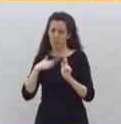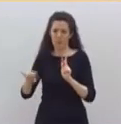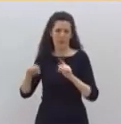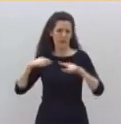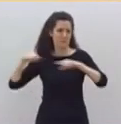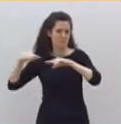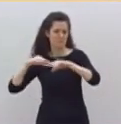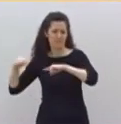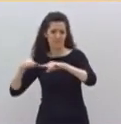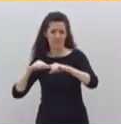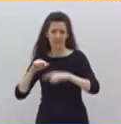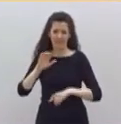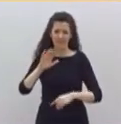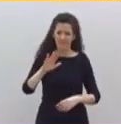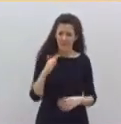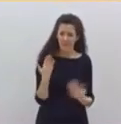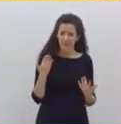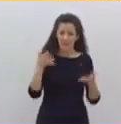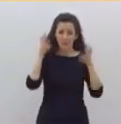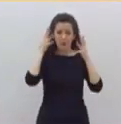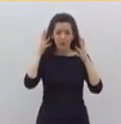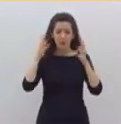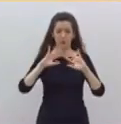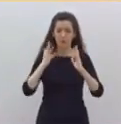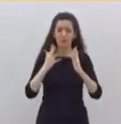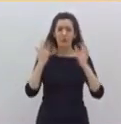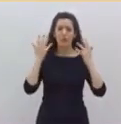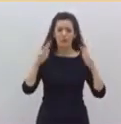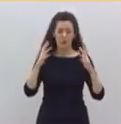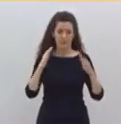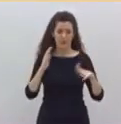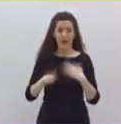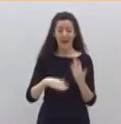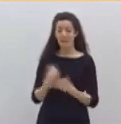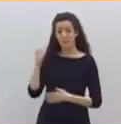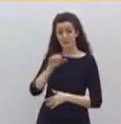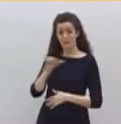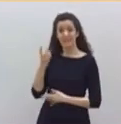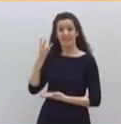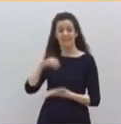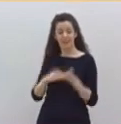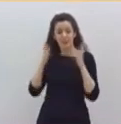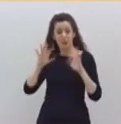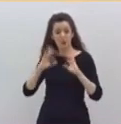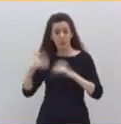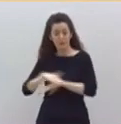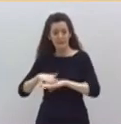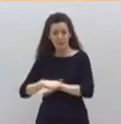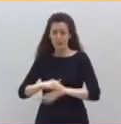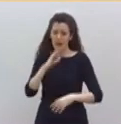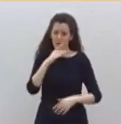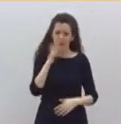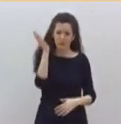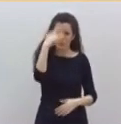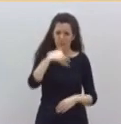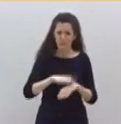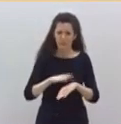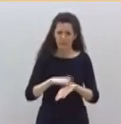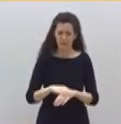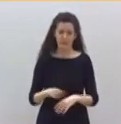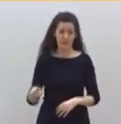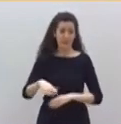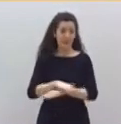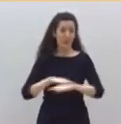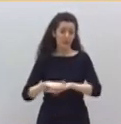extraordinarios, de esos que han tenido incluso tres? ¿En una sola semana? ¿Su gobierno pone la propaganda antes que los